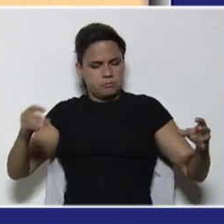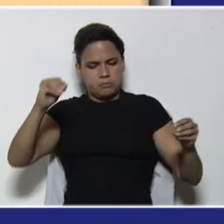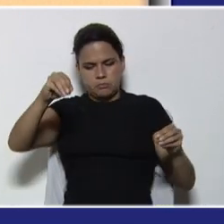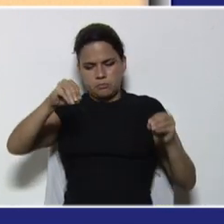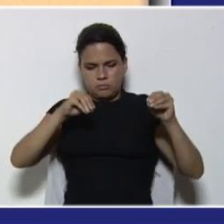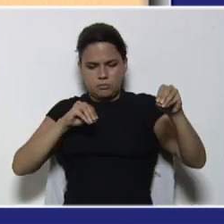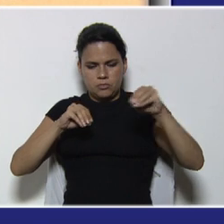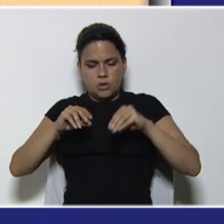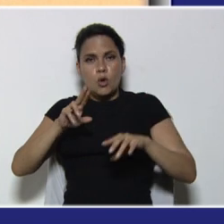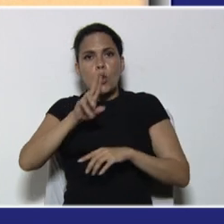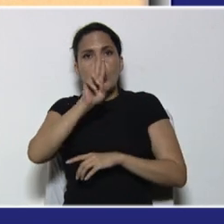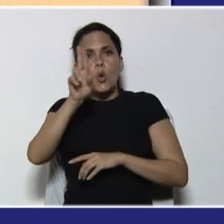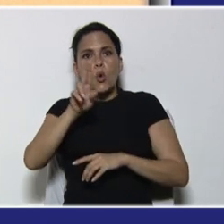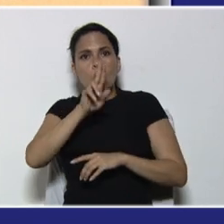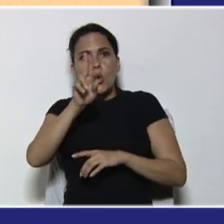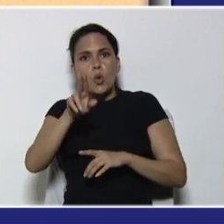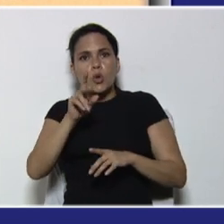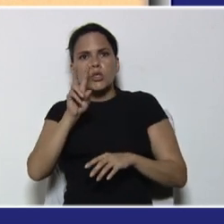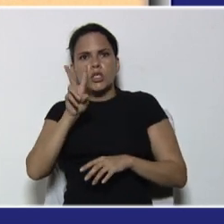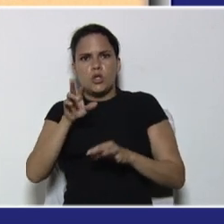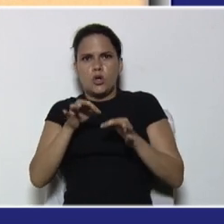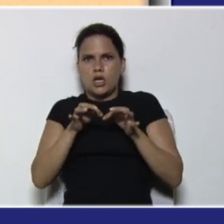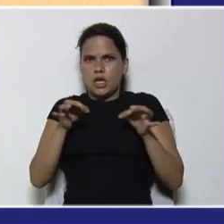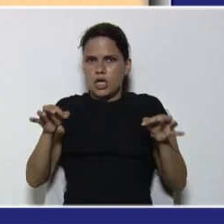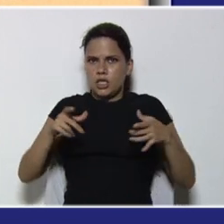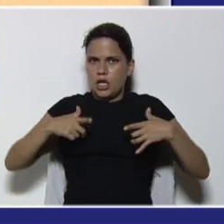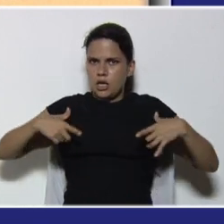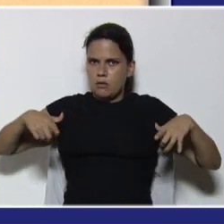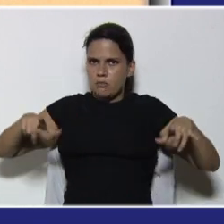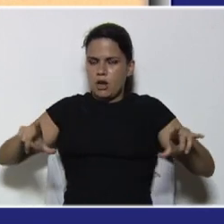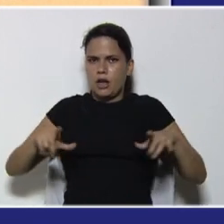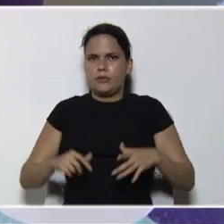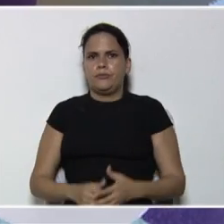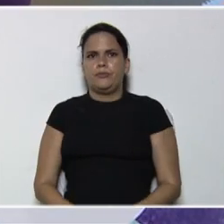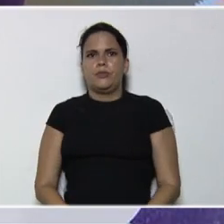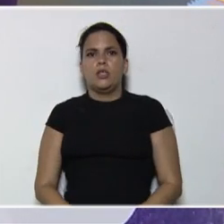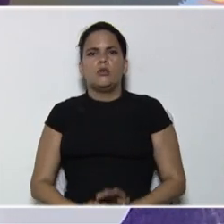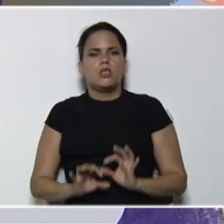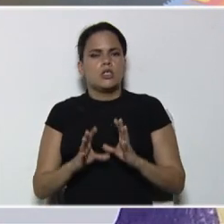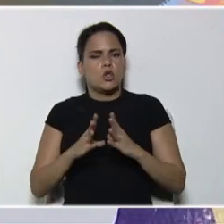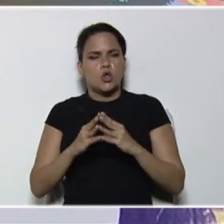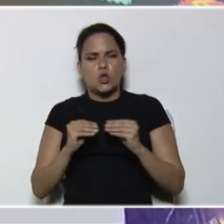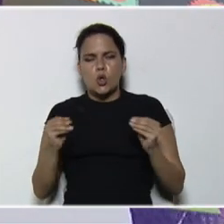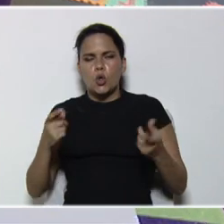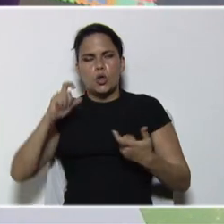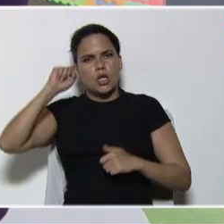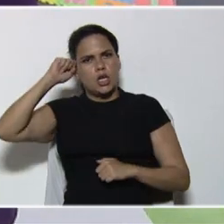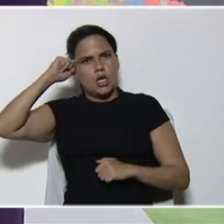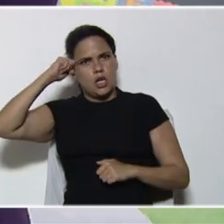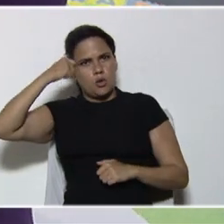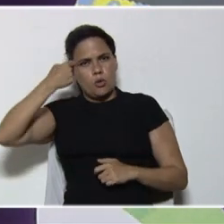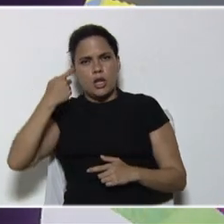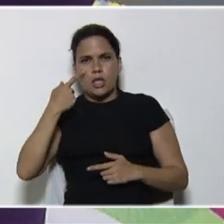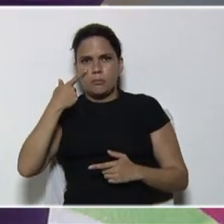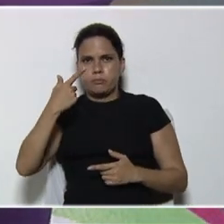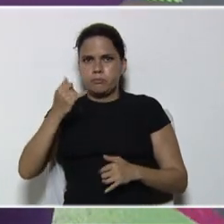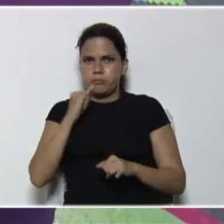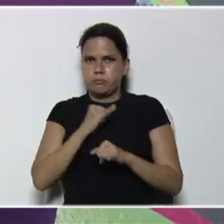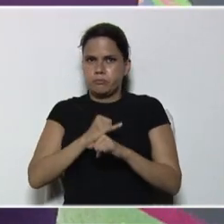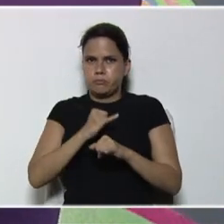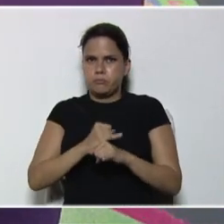posición relativa, de dos rectas, en el plano, esto ha sido todo, por hoy, recuerden ver, la página web,